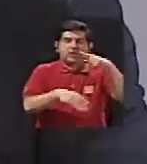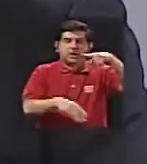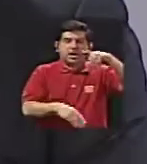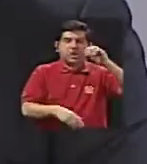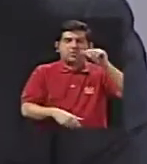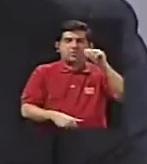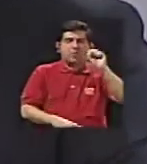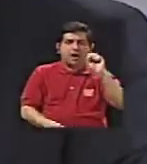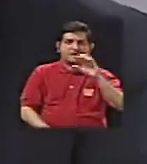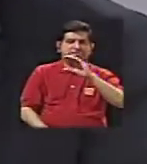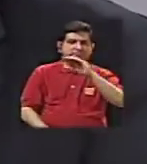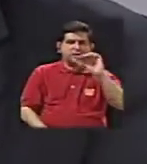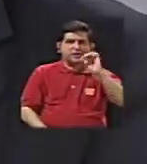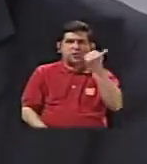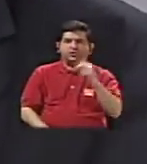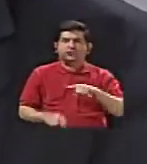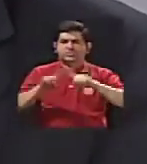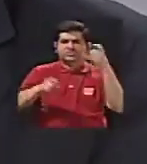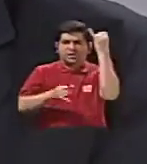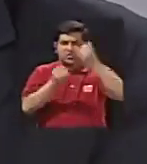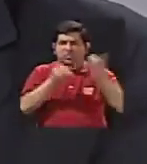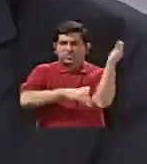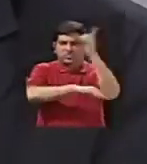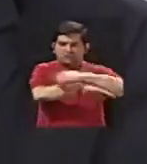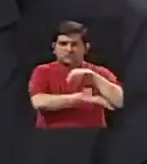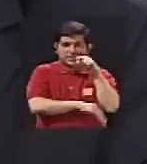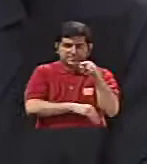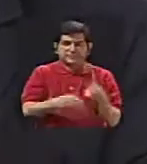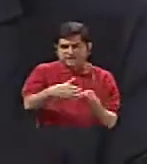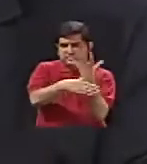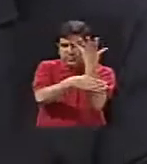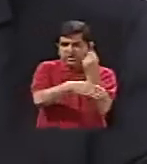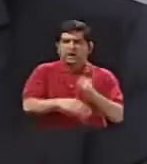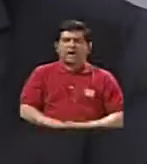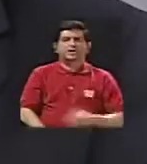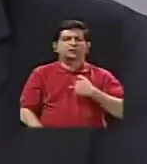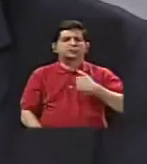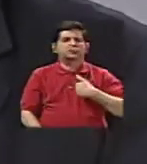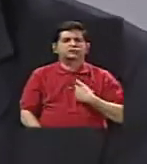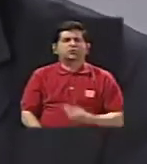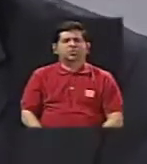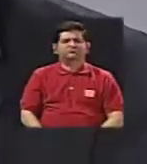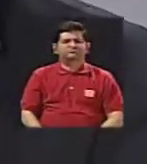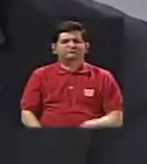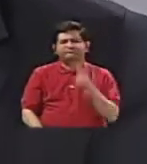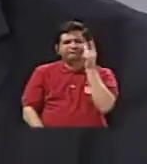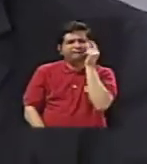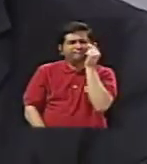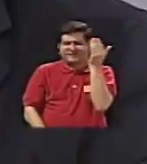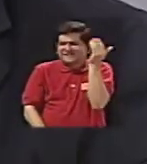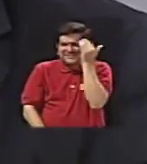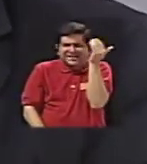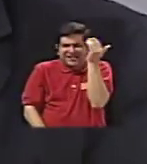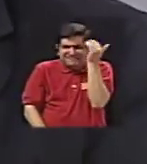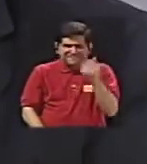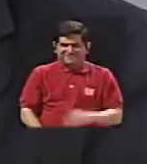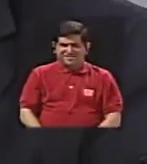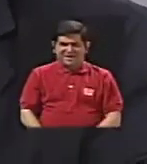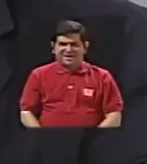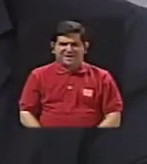también en otros, pero específicamente en los últimos días en el Volcán Poas, pero yo tengo mucha curiosidad de conocer cómo es que se